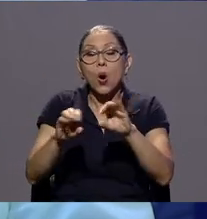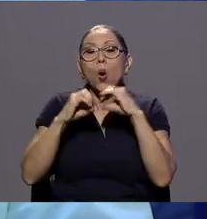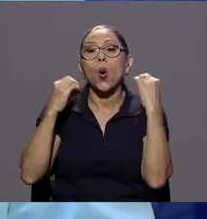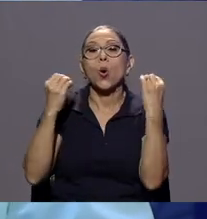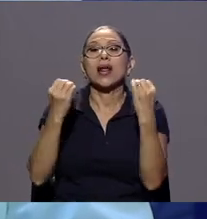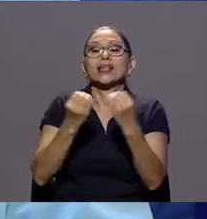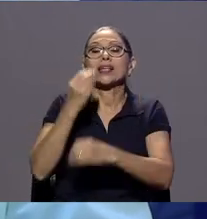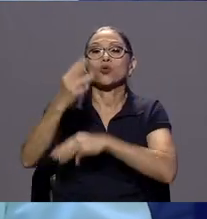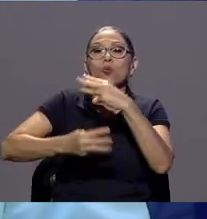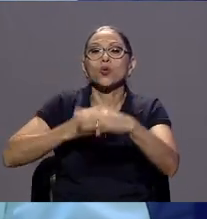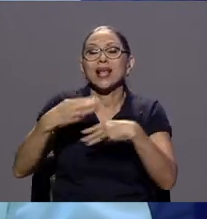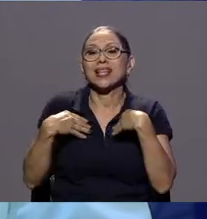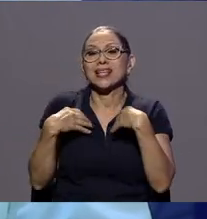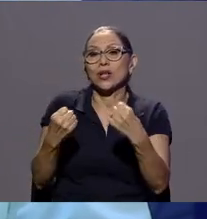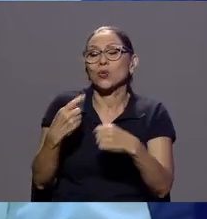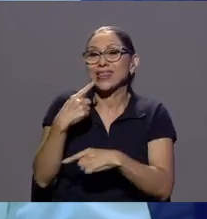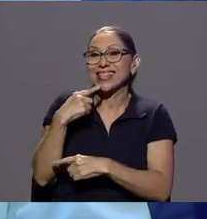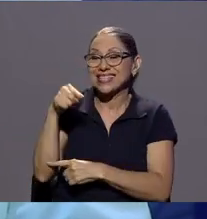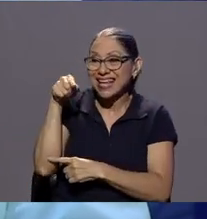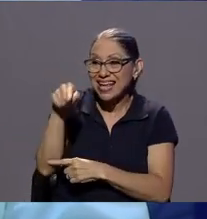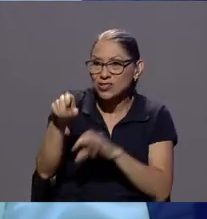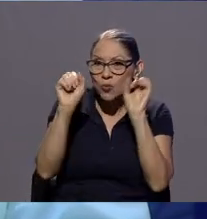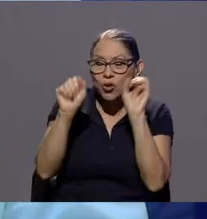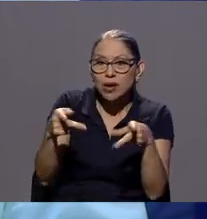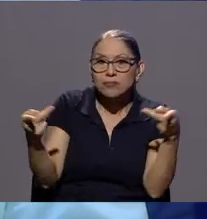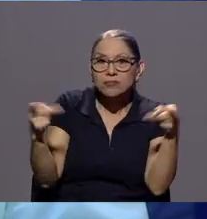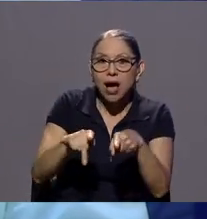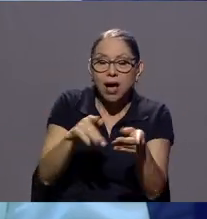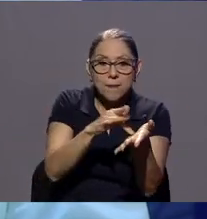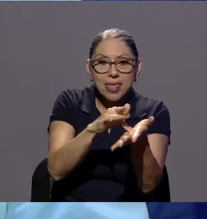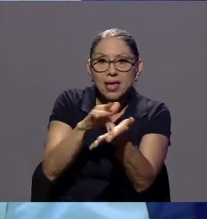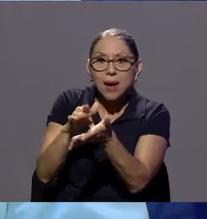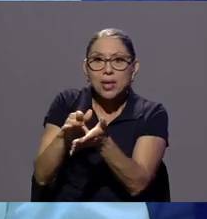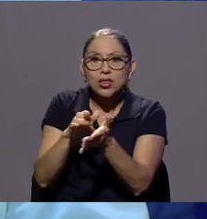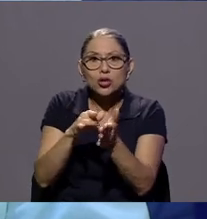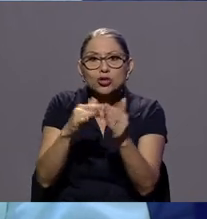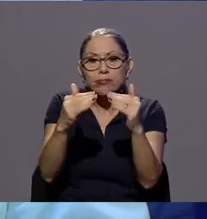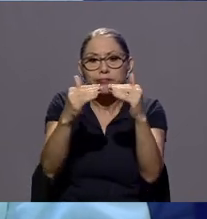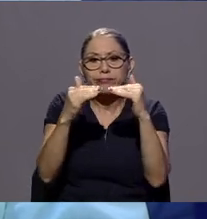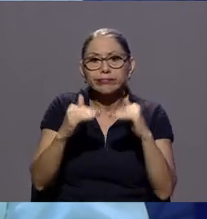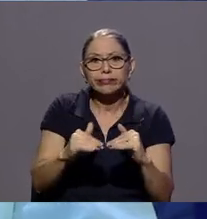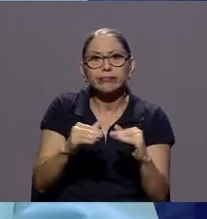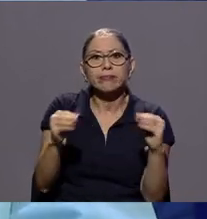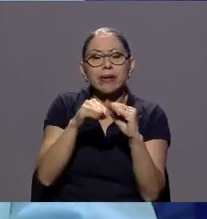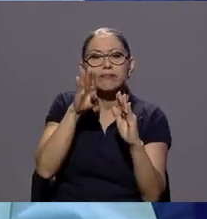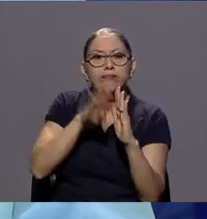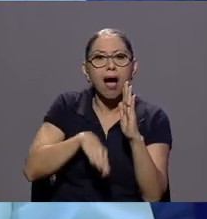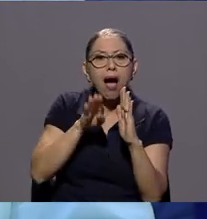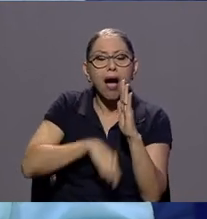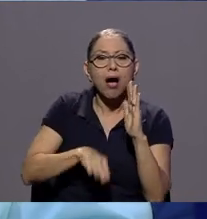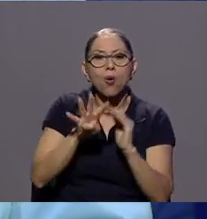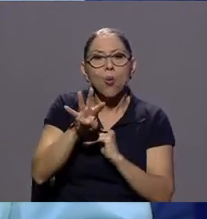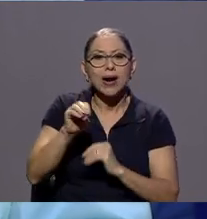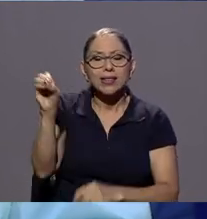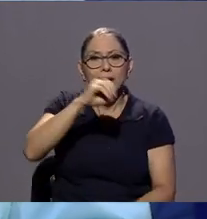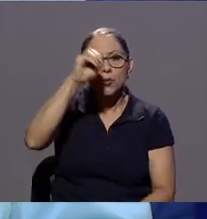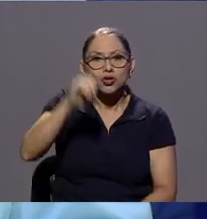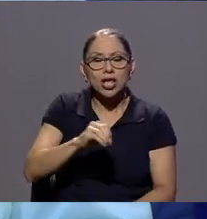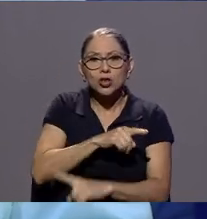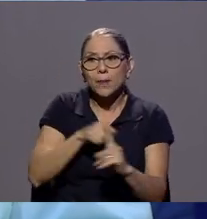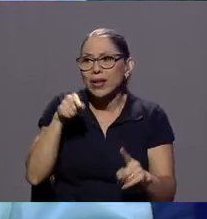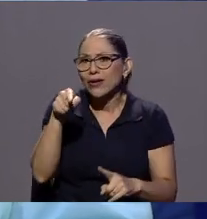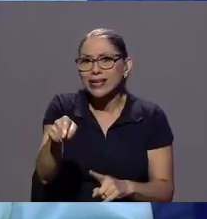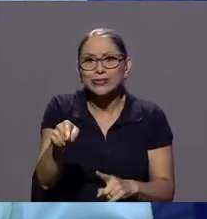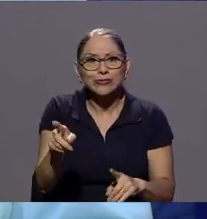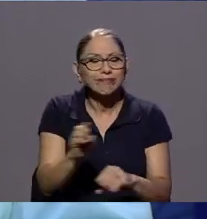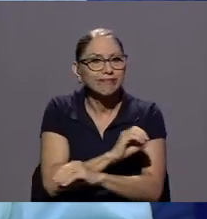prácticamente de inmediato que el precio de los medicamentos pudiera bajar hasta un 40% pero no hay forma de que eso salga del ministerio de salud